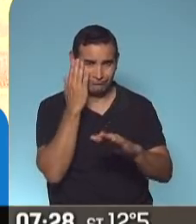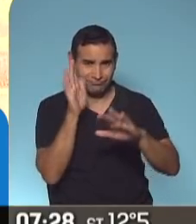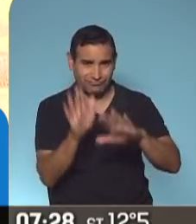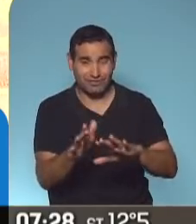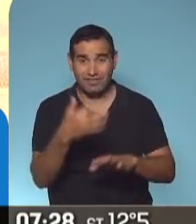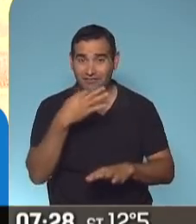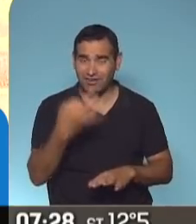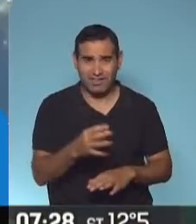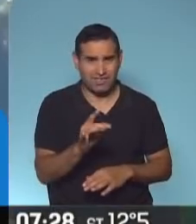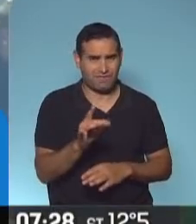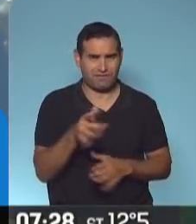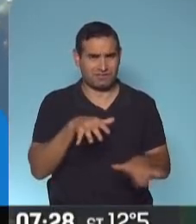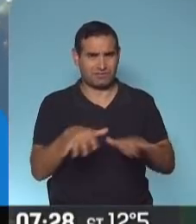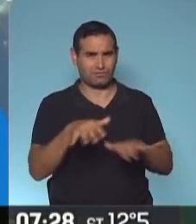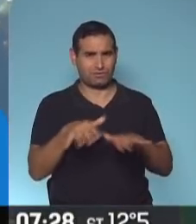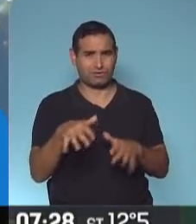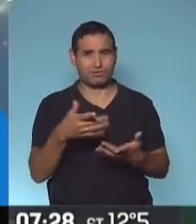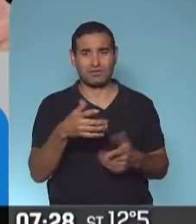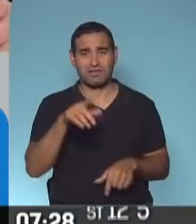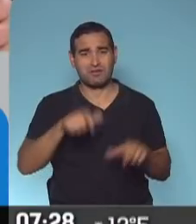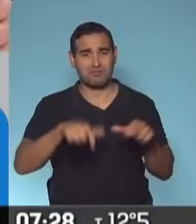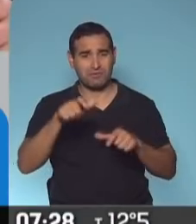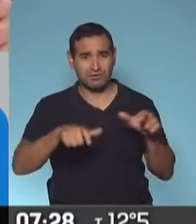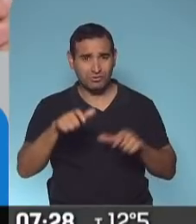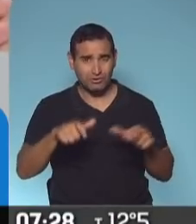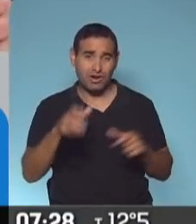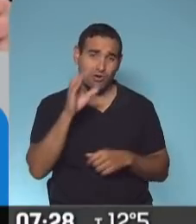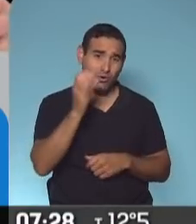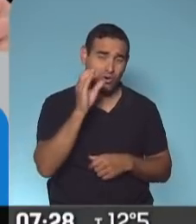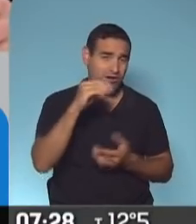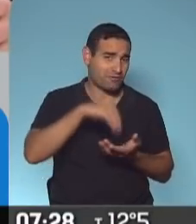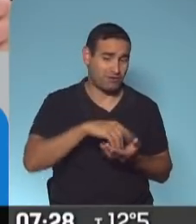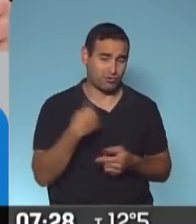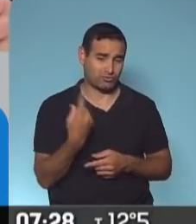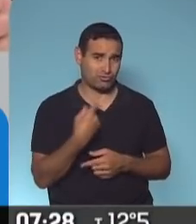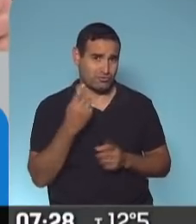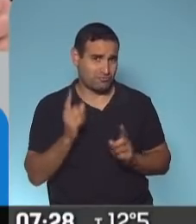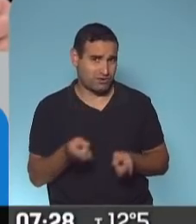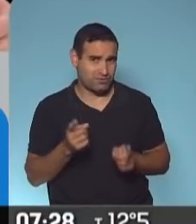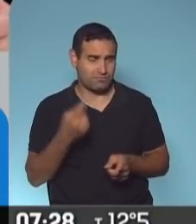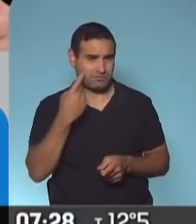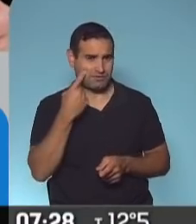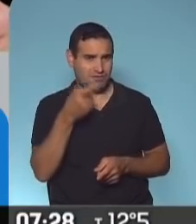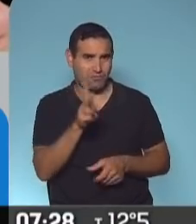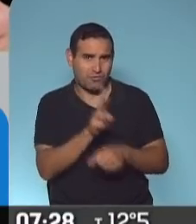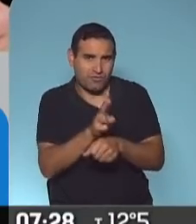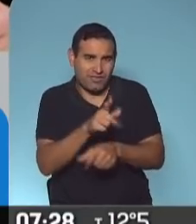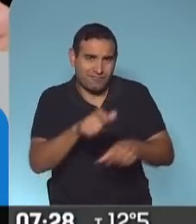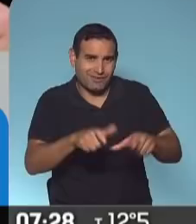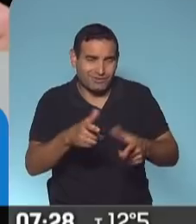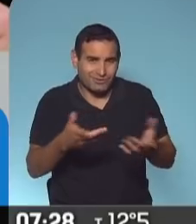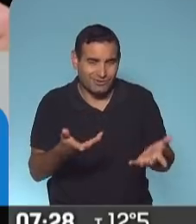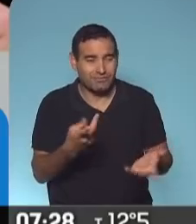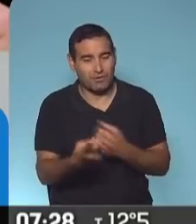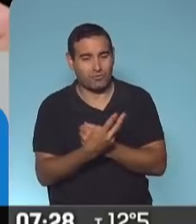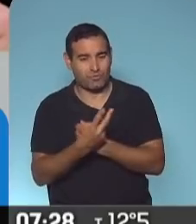fue duro para todos, o sea, tanto para la gente de ciudadanía colombiana como para nosotros, el hecho de poder resguardar seguridad, por eso que